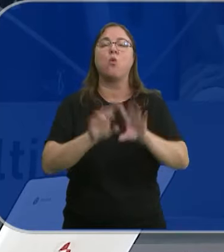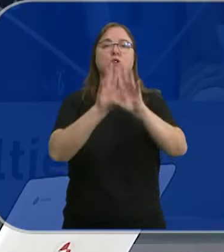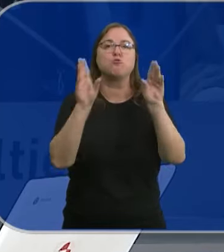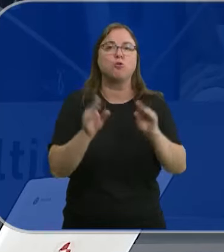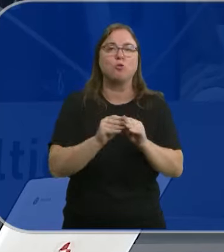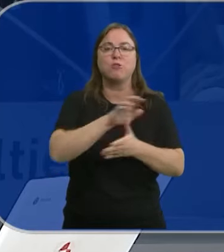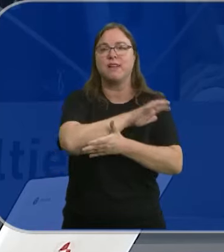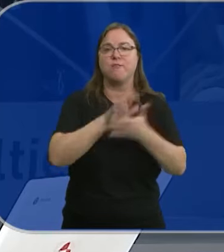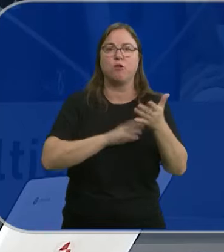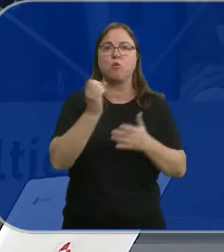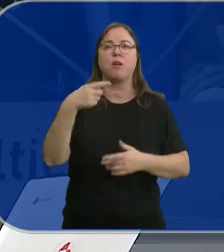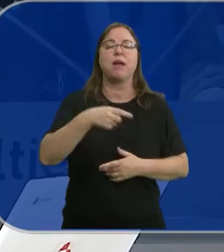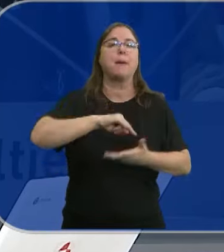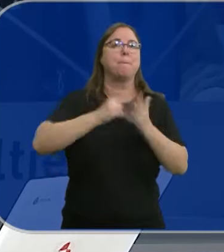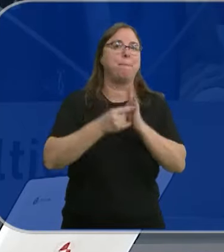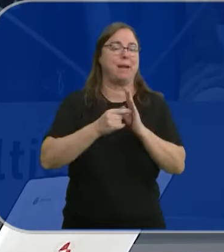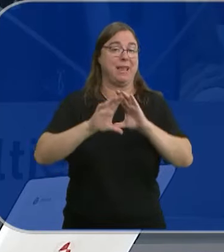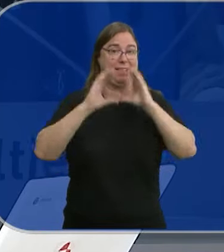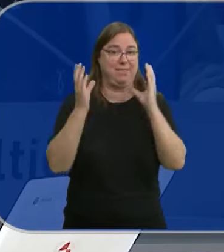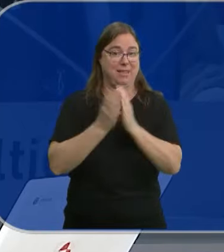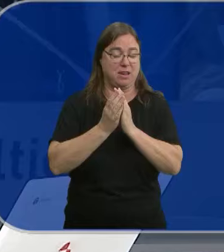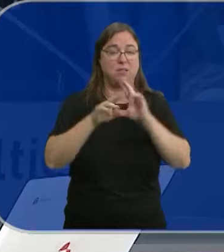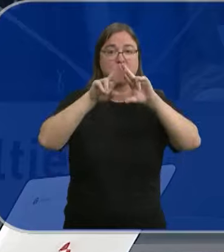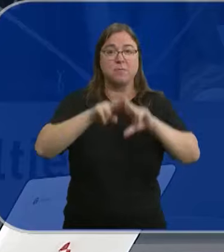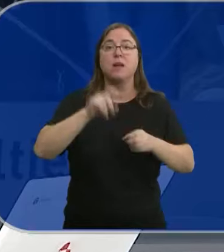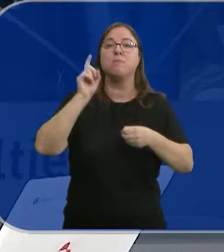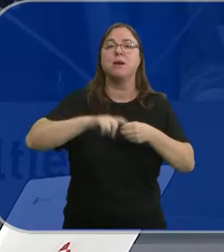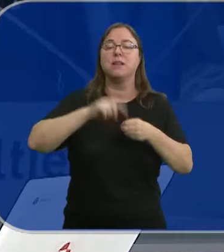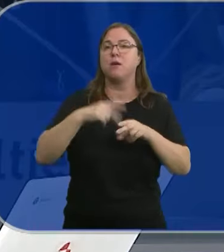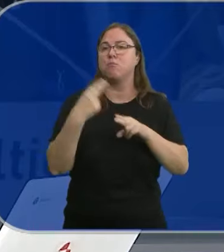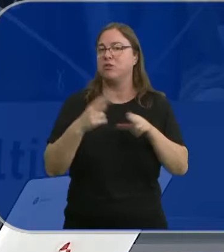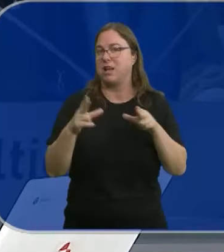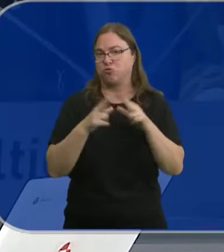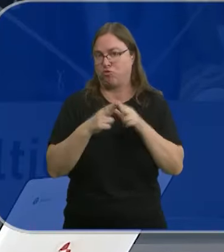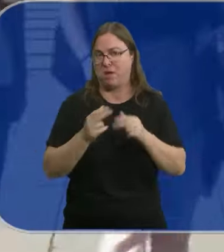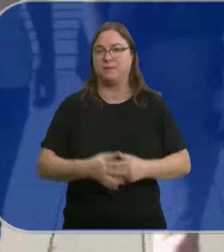ONG Plan Internacional que analiza la participación política y social de las jóvenes.